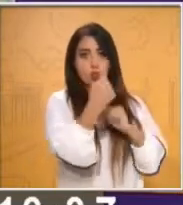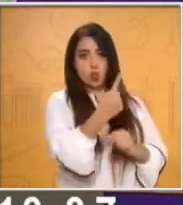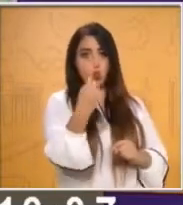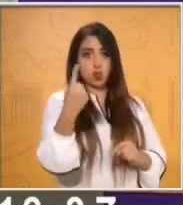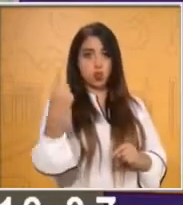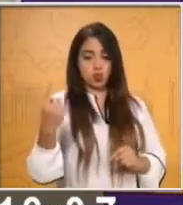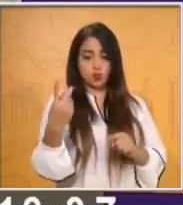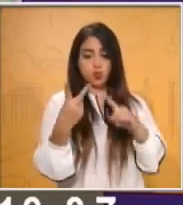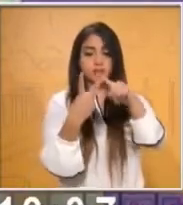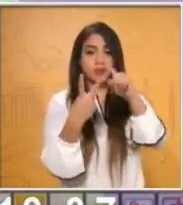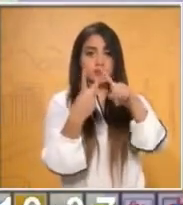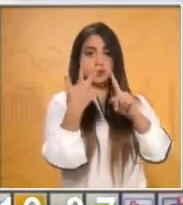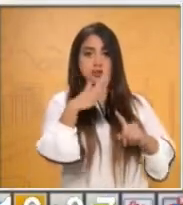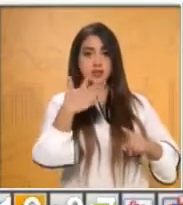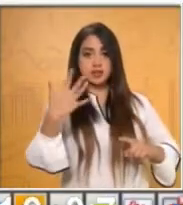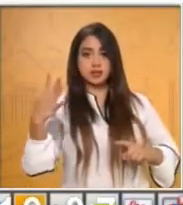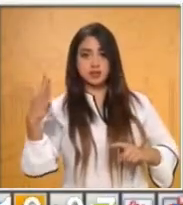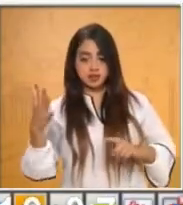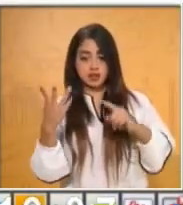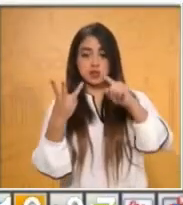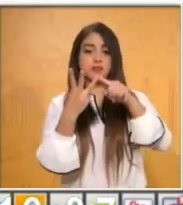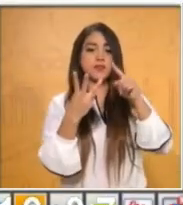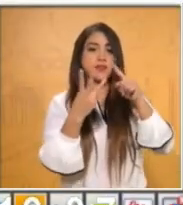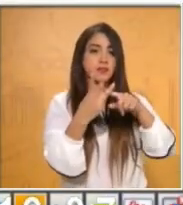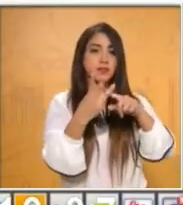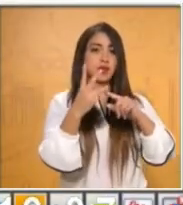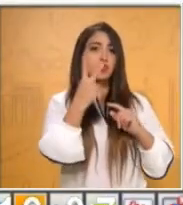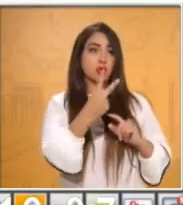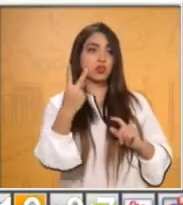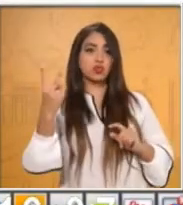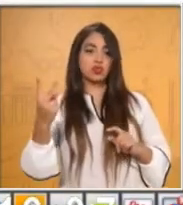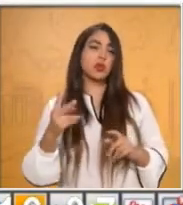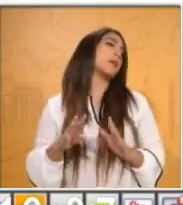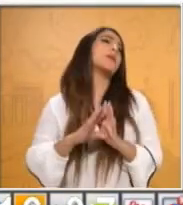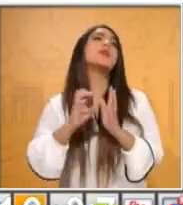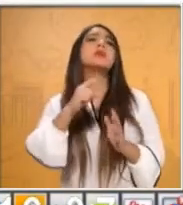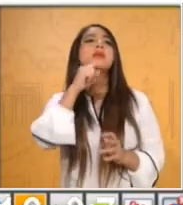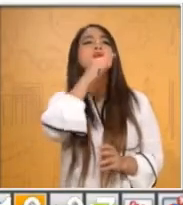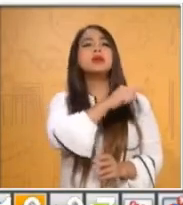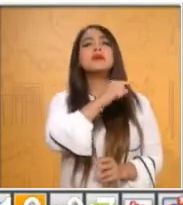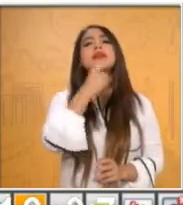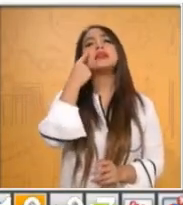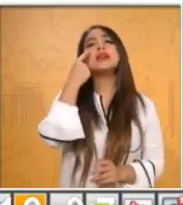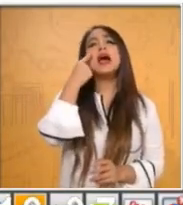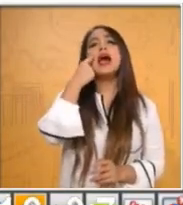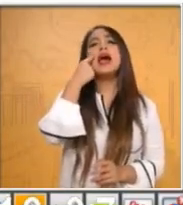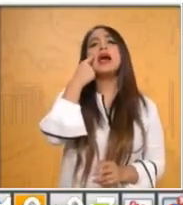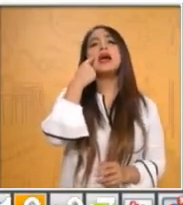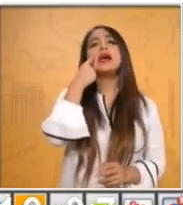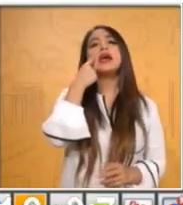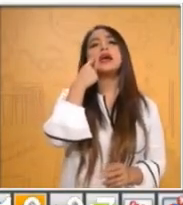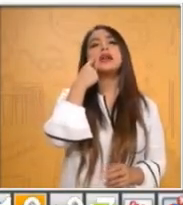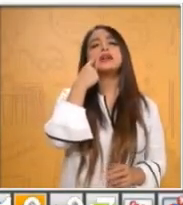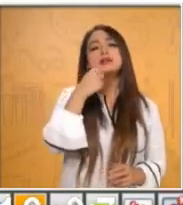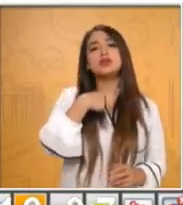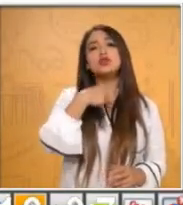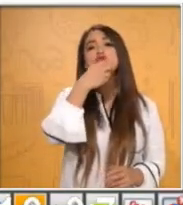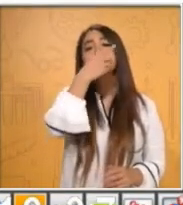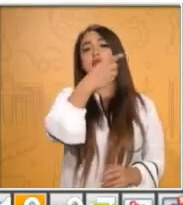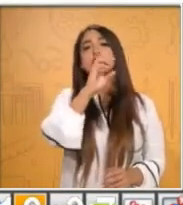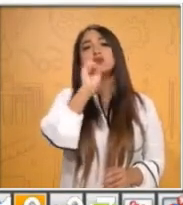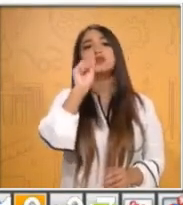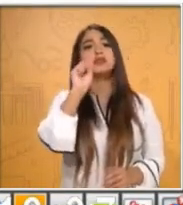vamos a decir, si yo te digo el 60, la persona que sigue va a decir 58 y la que sigue el 56. Este es un pequeño juego.